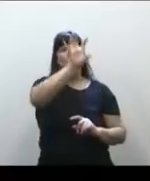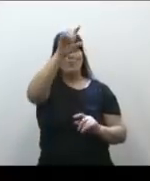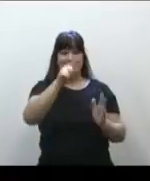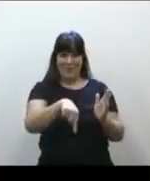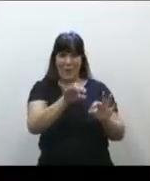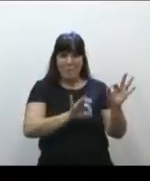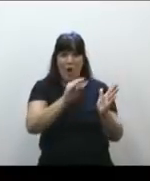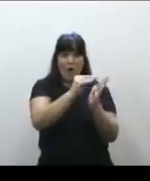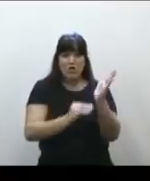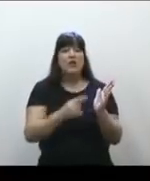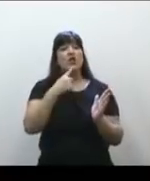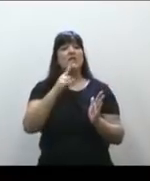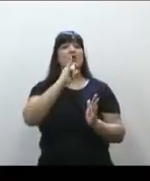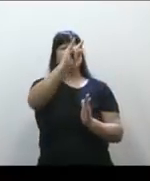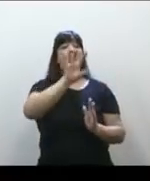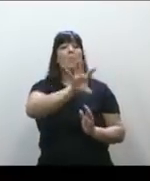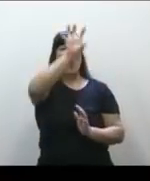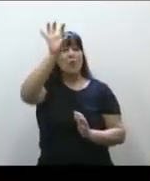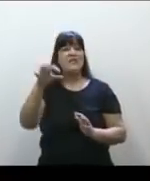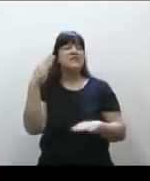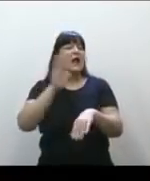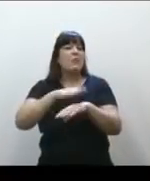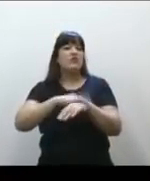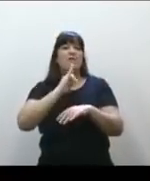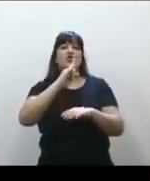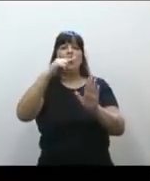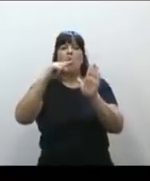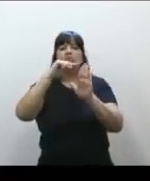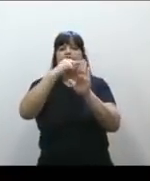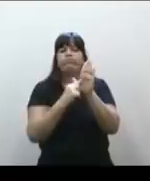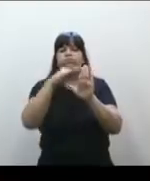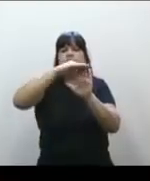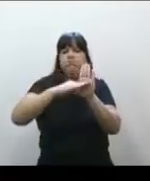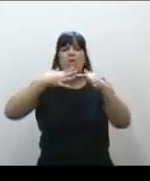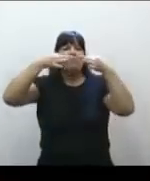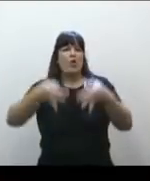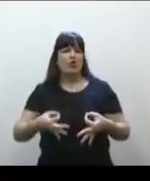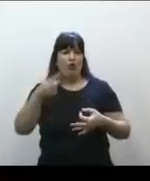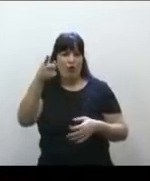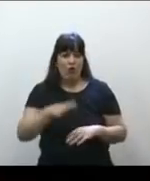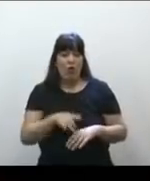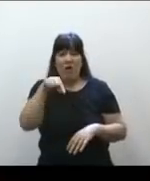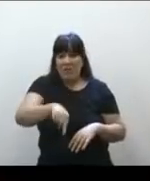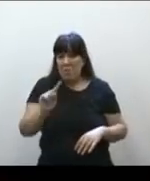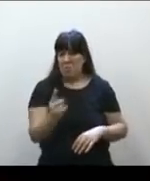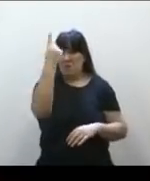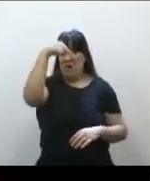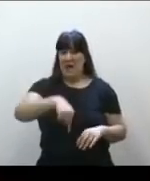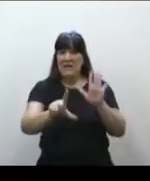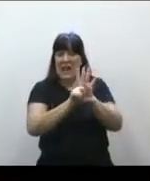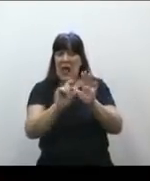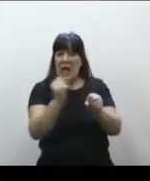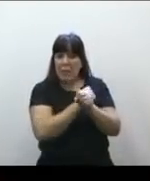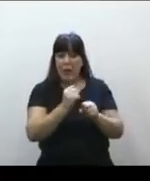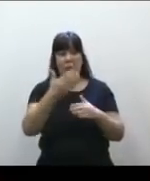protocolo. Pero cada provincia tiene que hacer ese protocolo. Esta es la primera vez que en una legislación sobre este